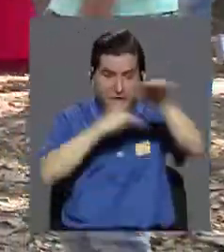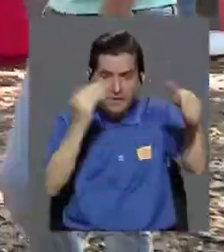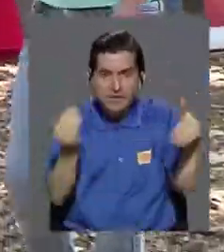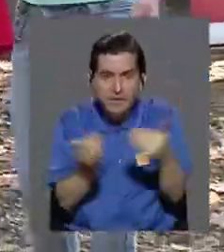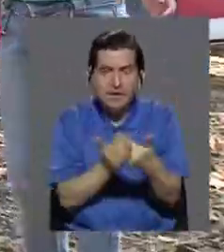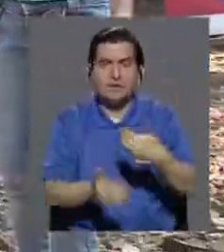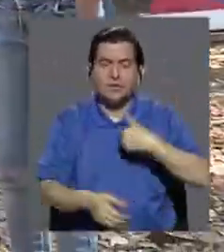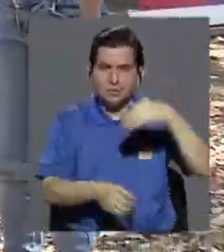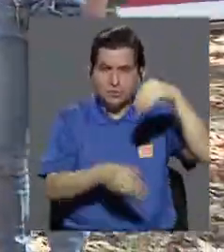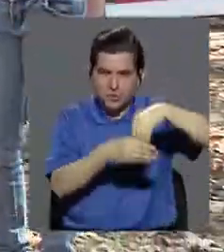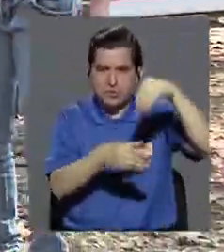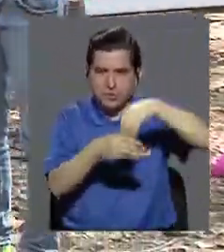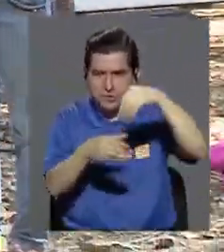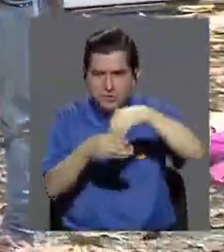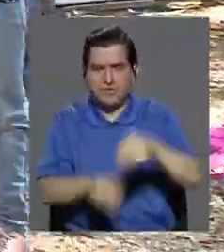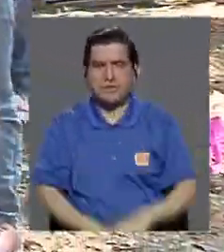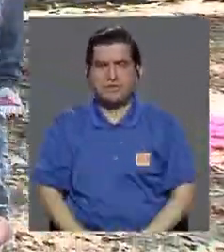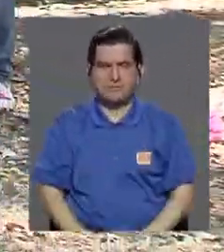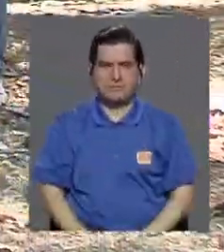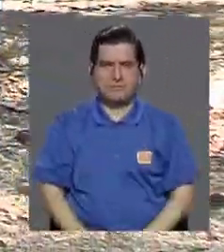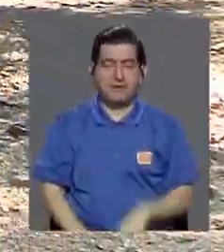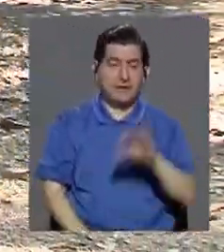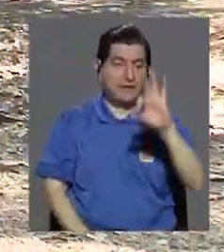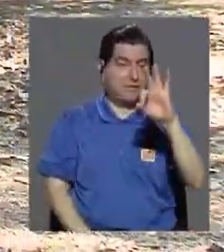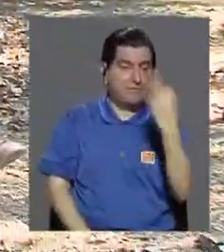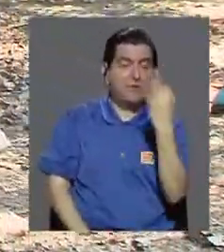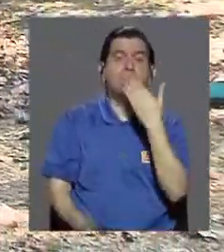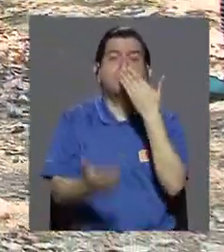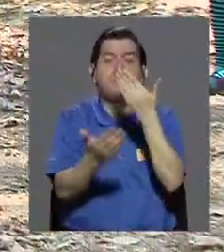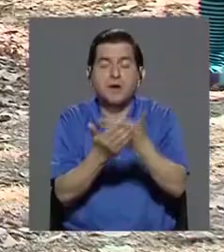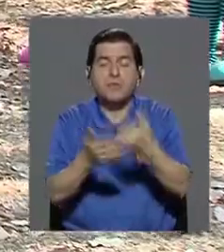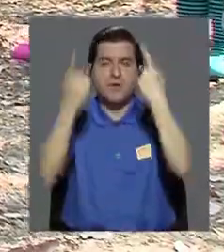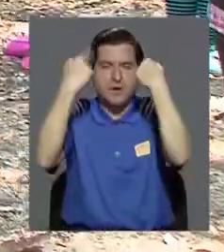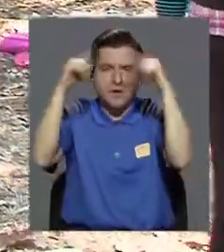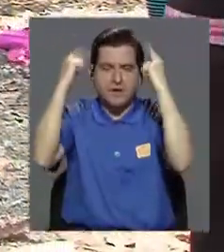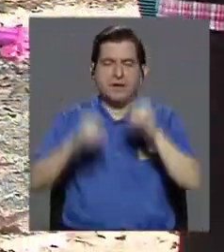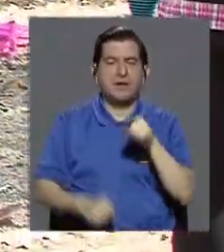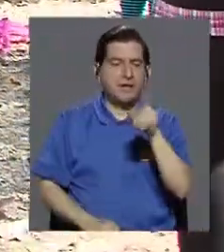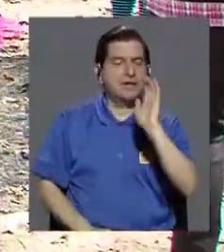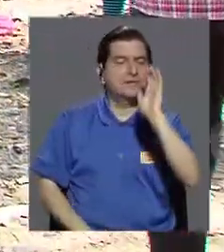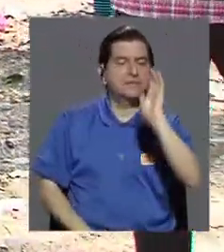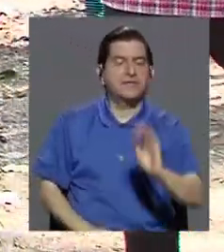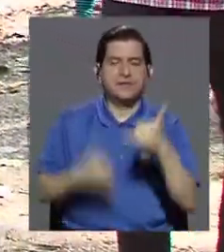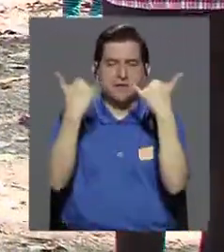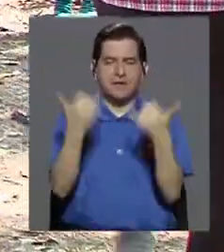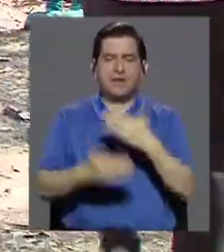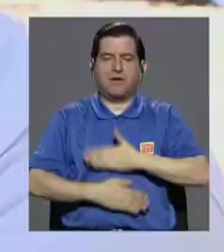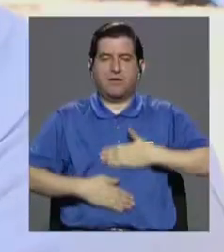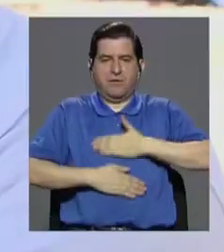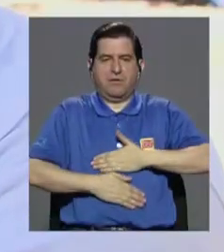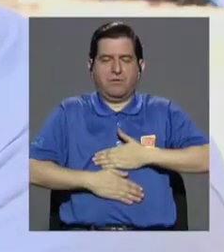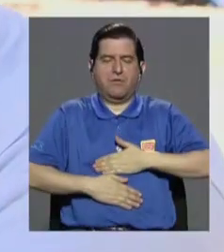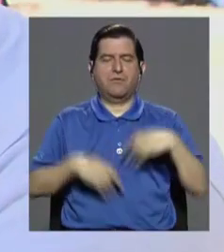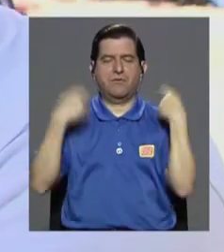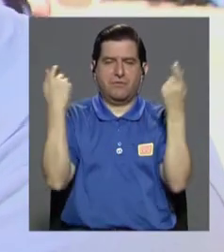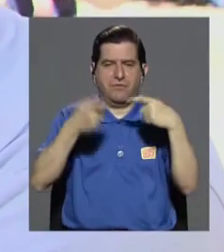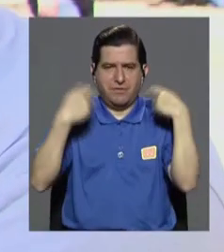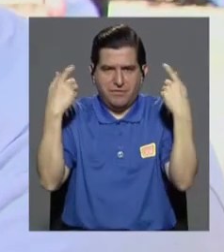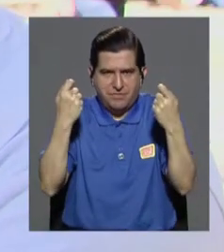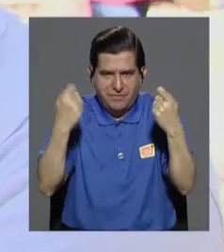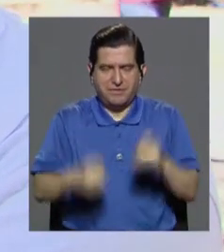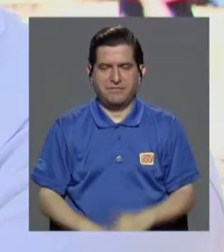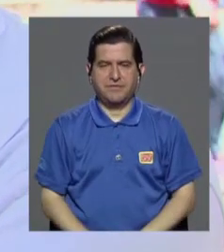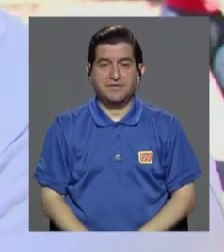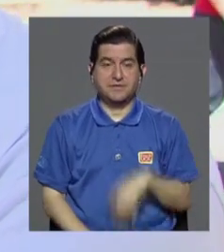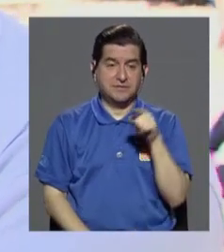aportar, aportar de una manera buena y efectiva para que estos niños estén hoy disfrutando una fiesta que se celebra